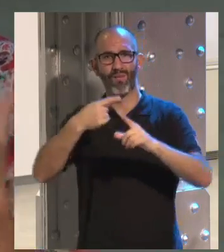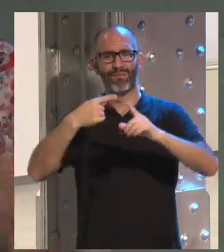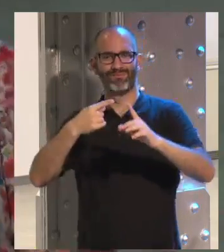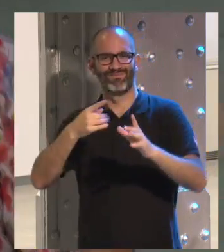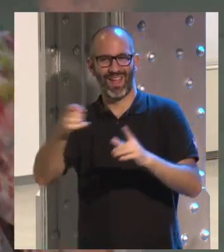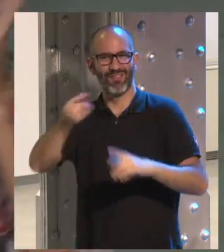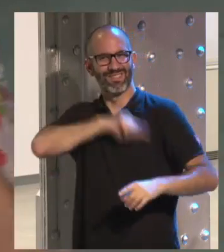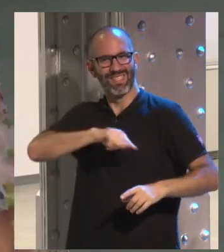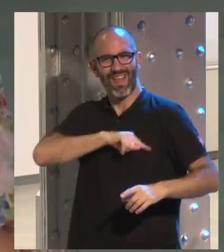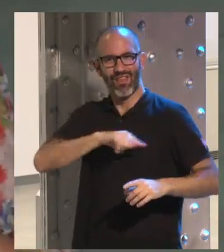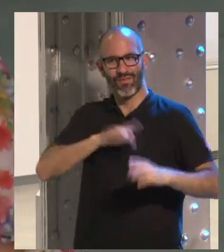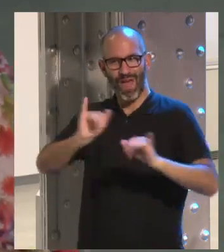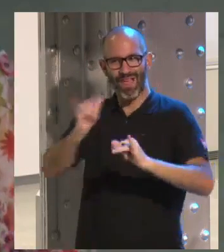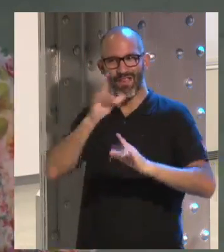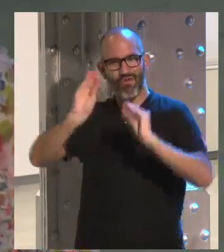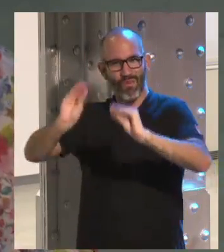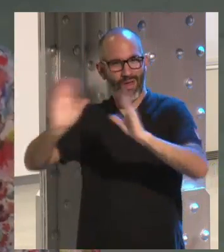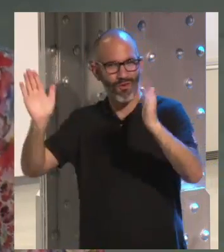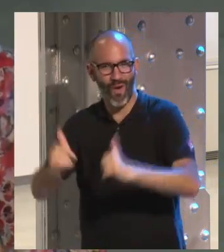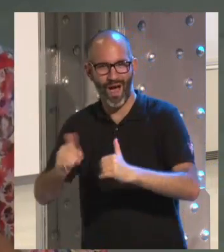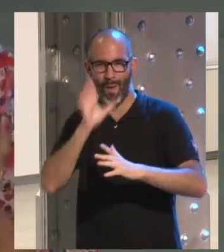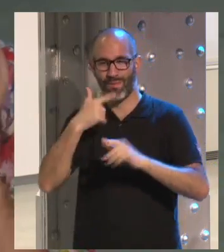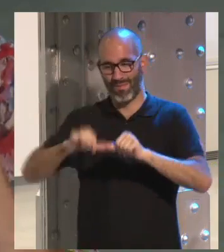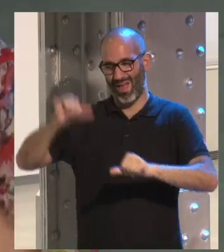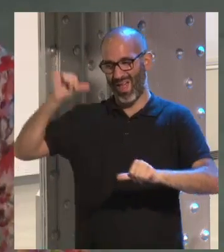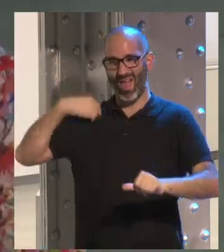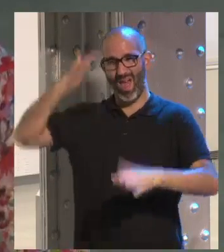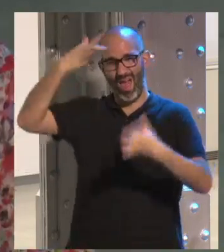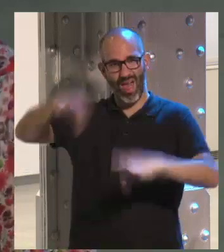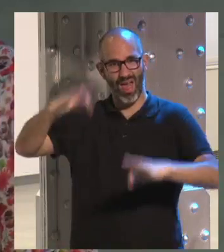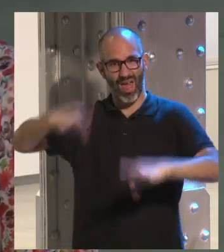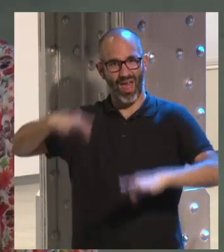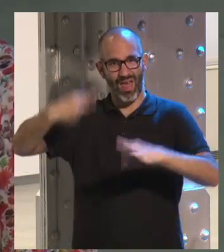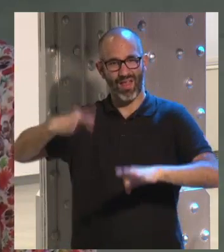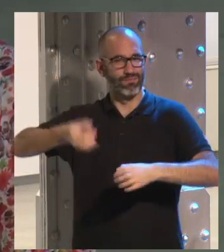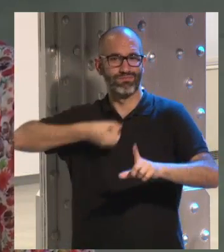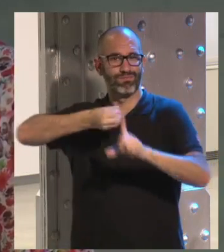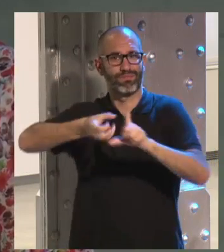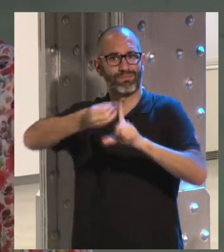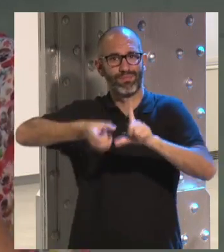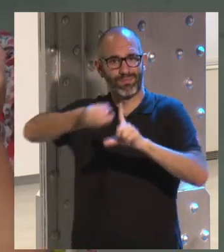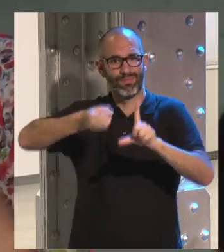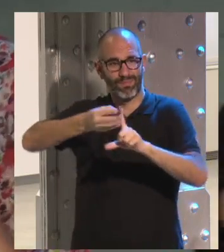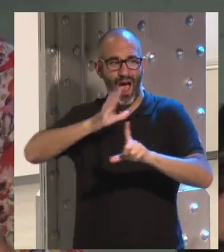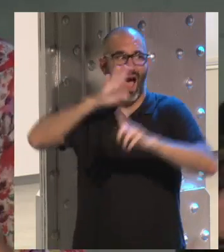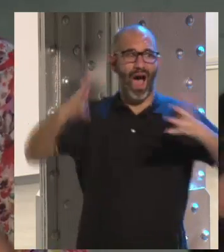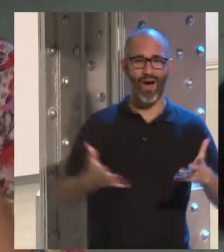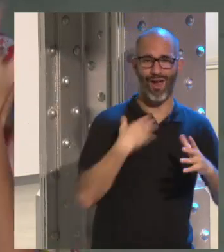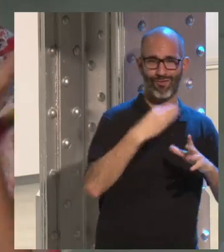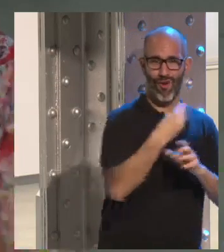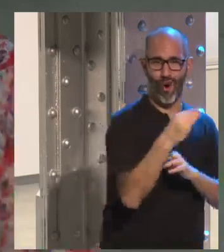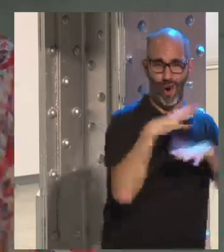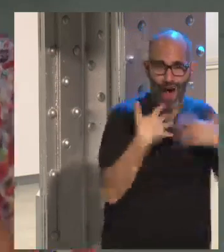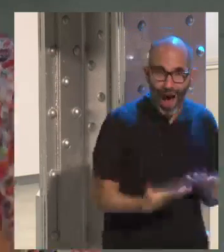tienen la sensación de que las generaciones que vienen detrás tienen más información de la que ellos han tenido y que también es